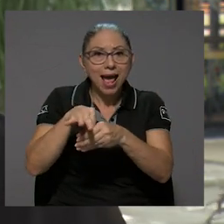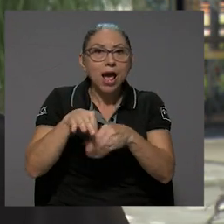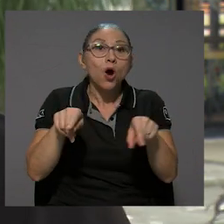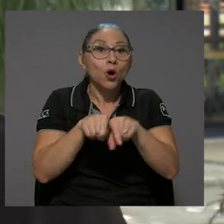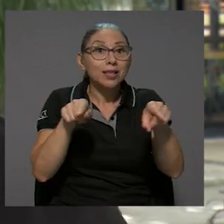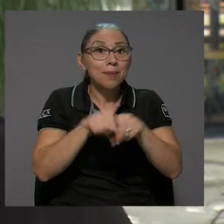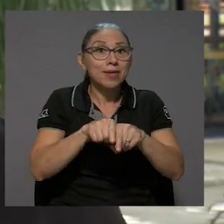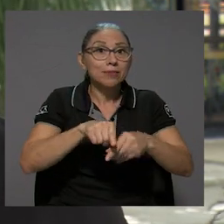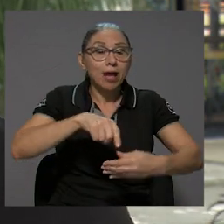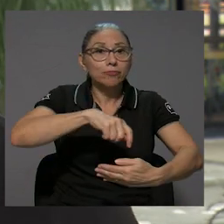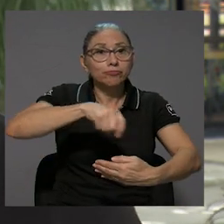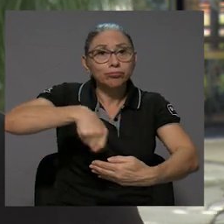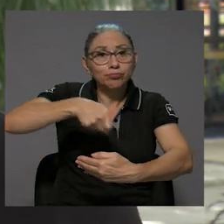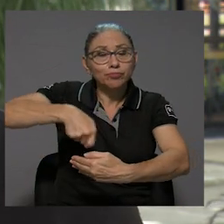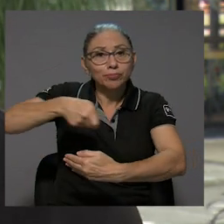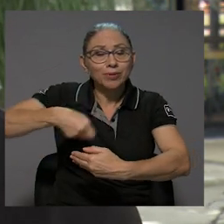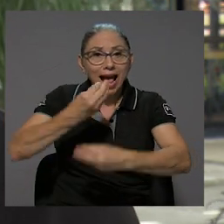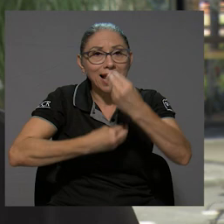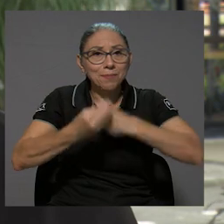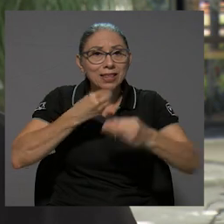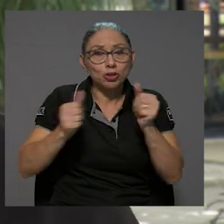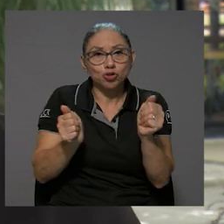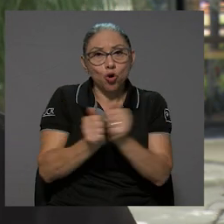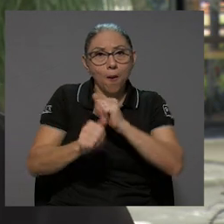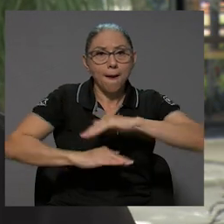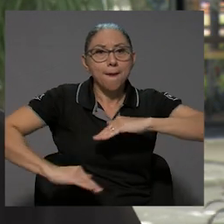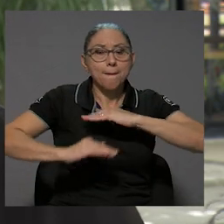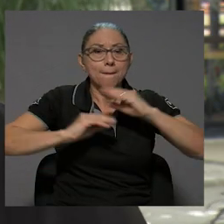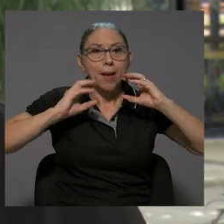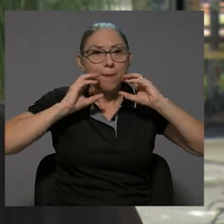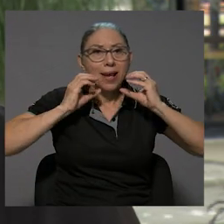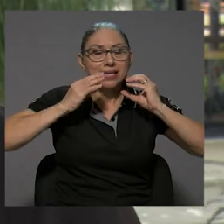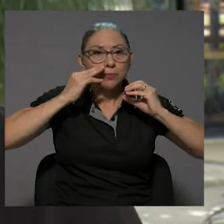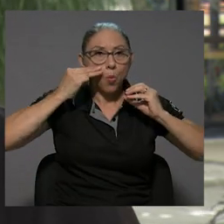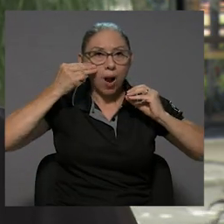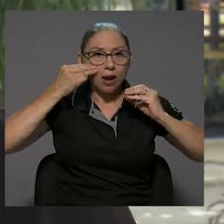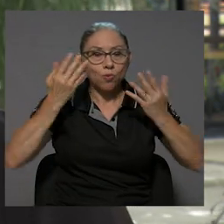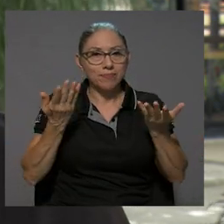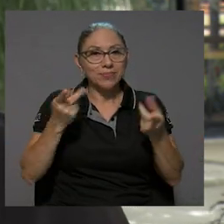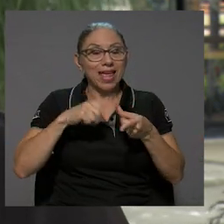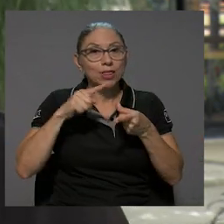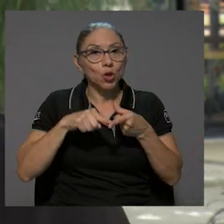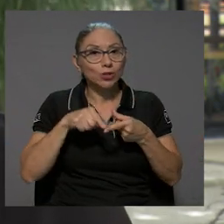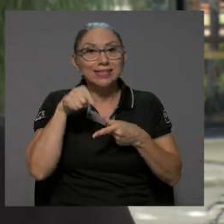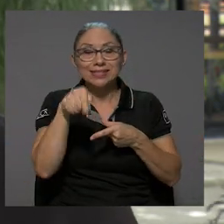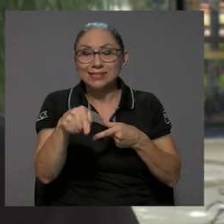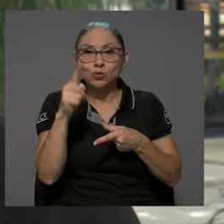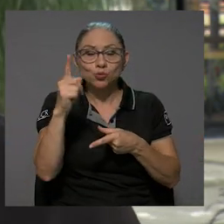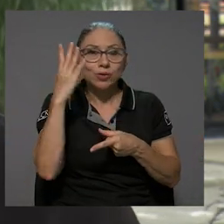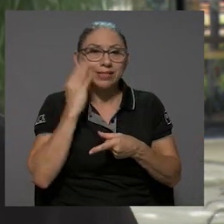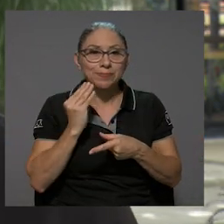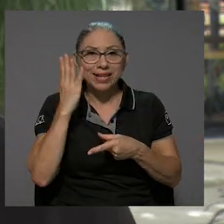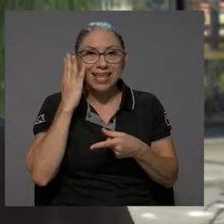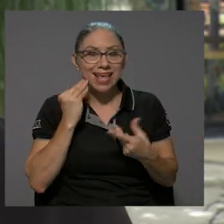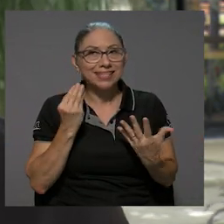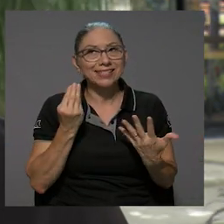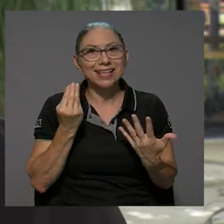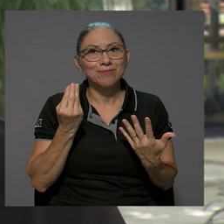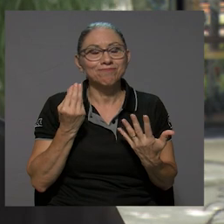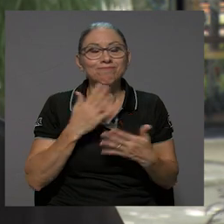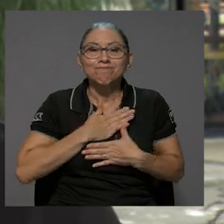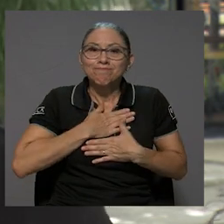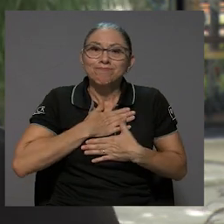a la elaboración de alimentos a partir de maíz pujagua. Entonces ha sido una experiencia,